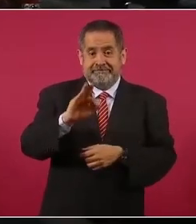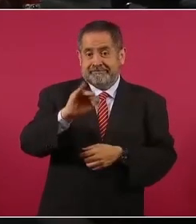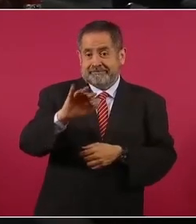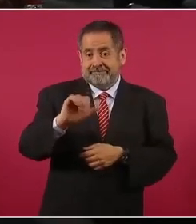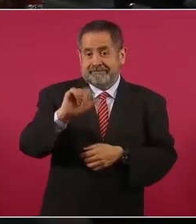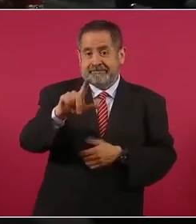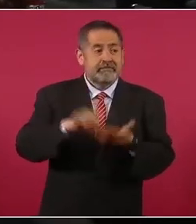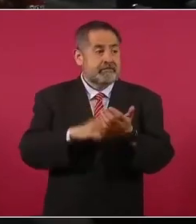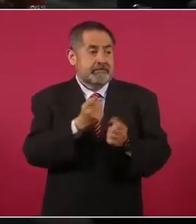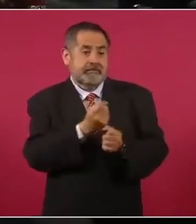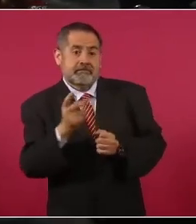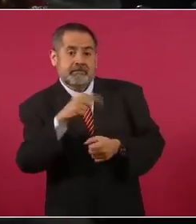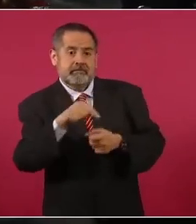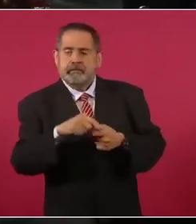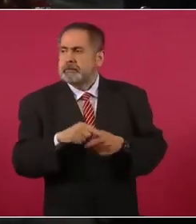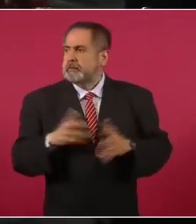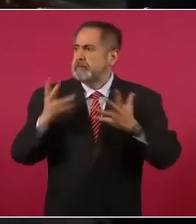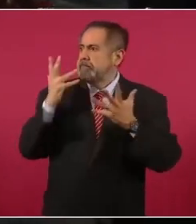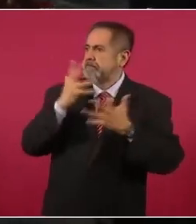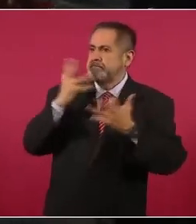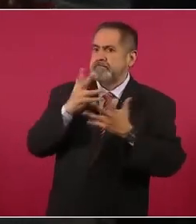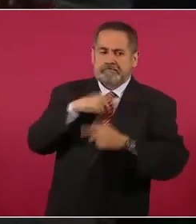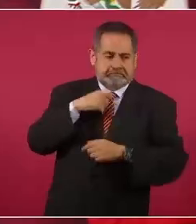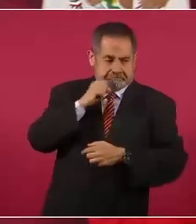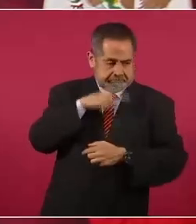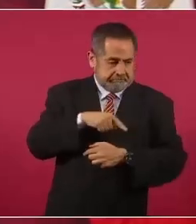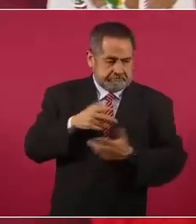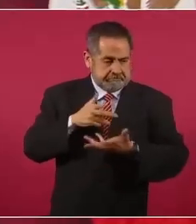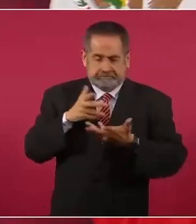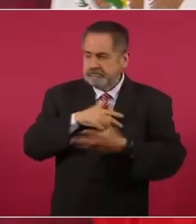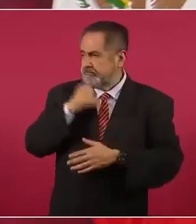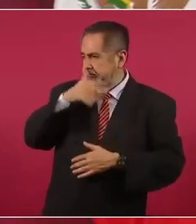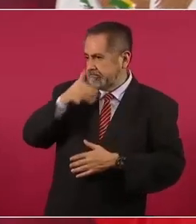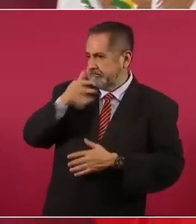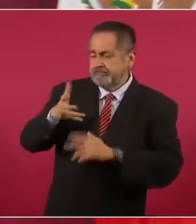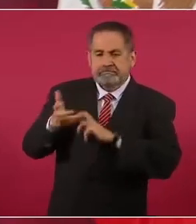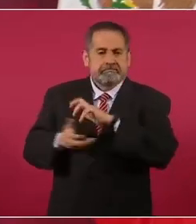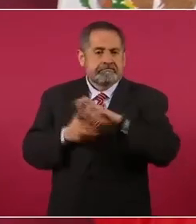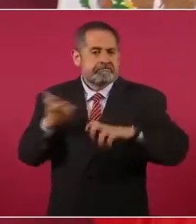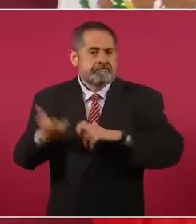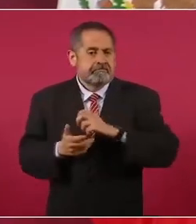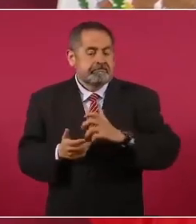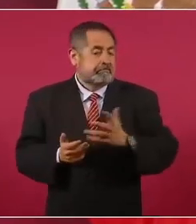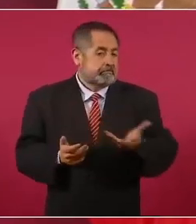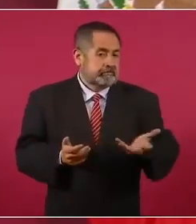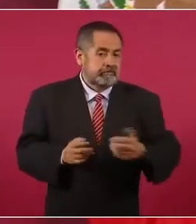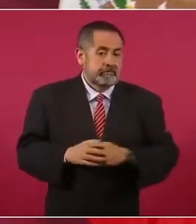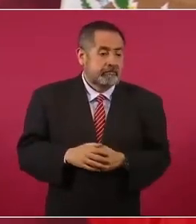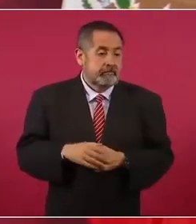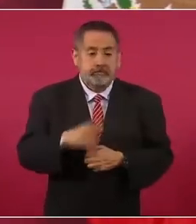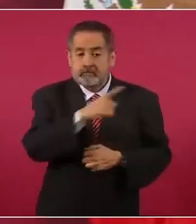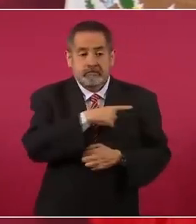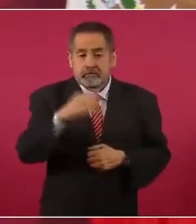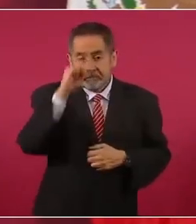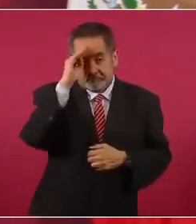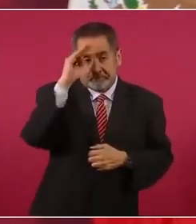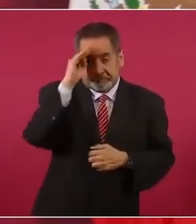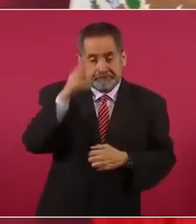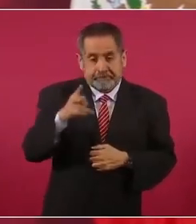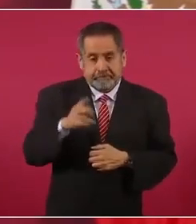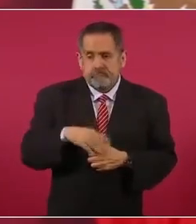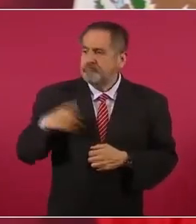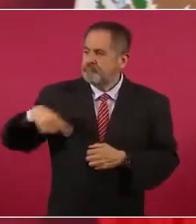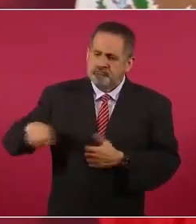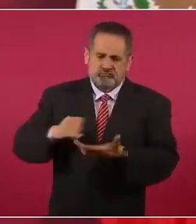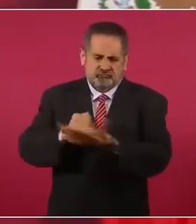porque no esperaban que